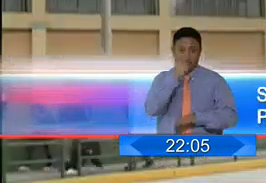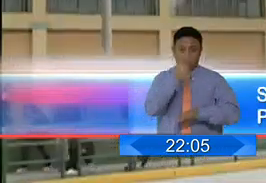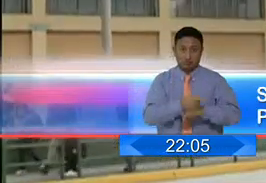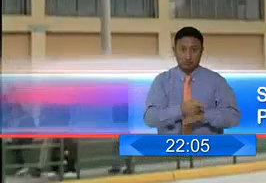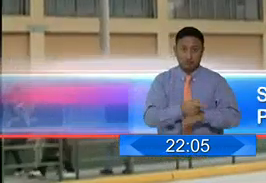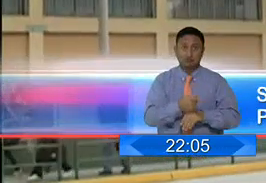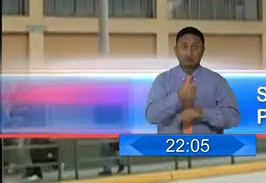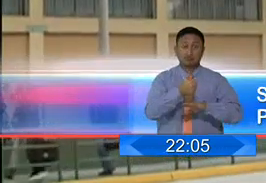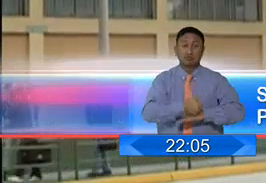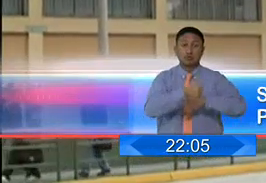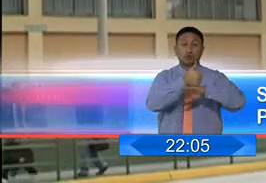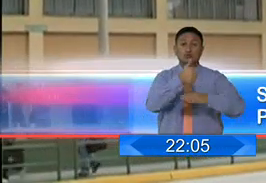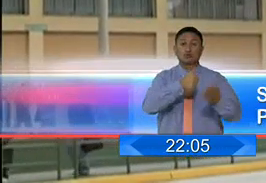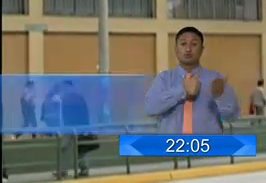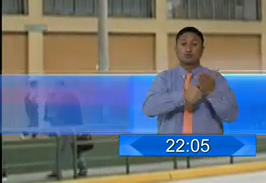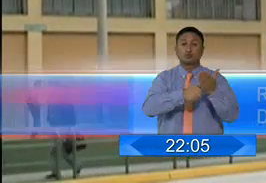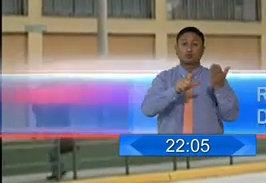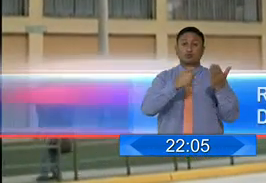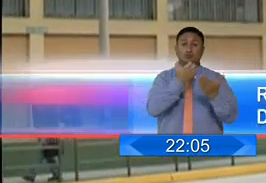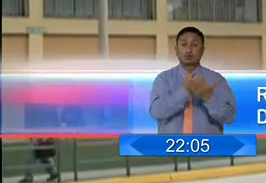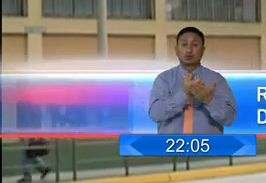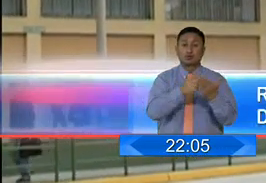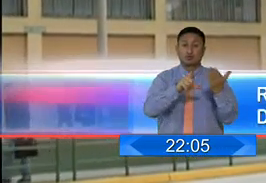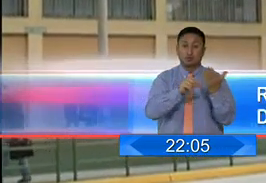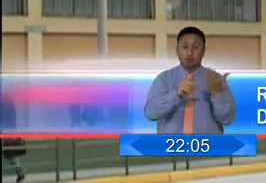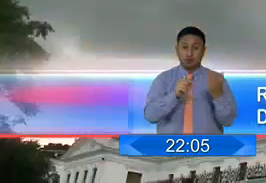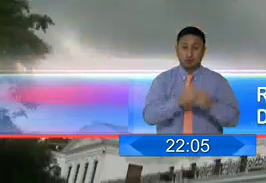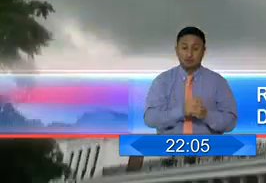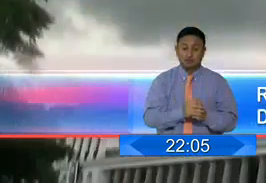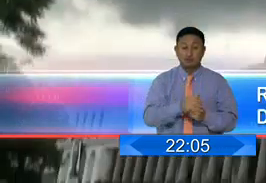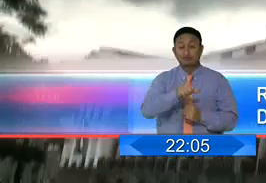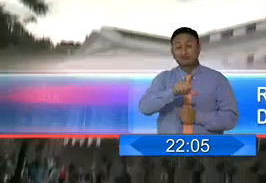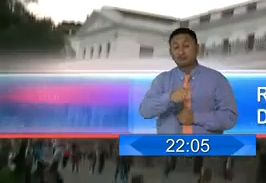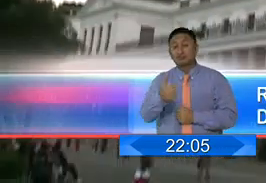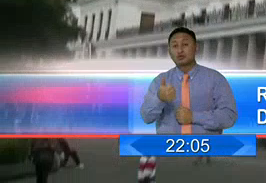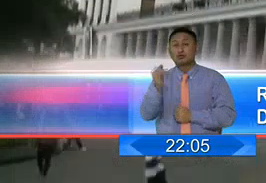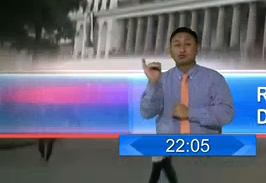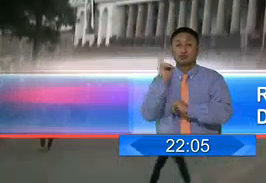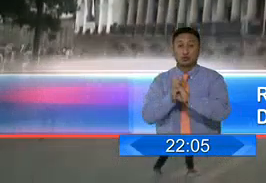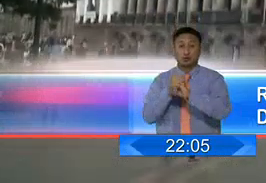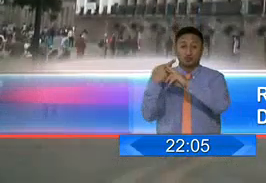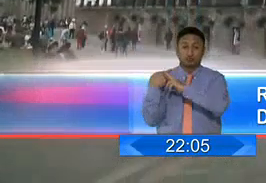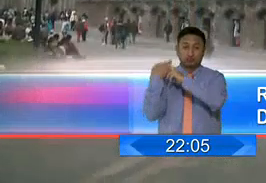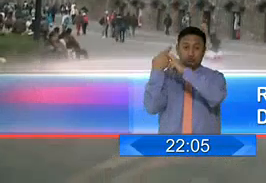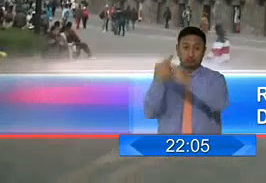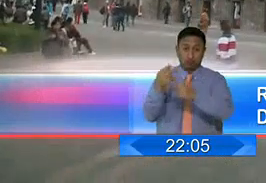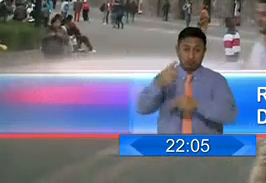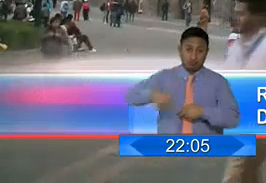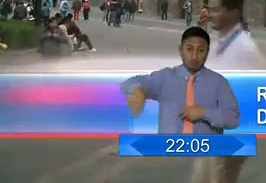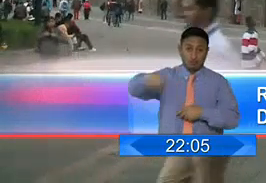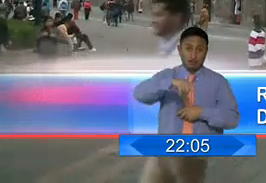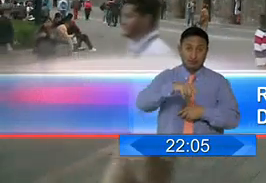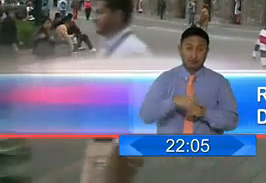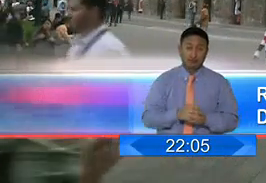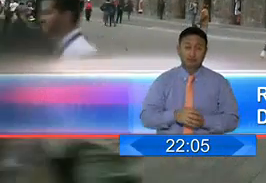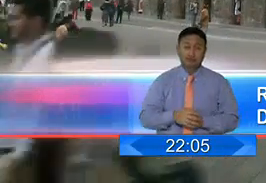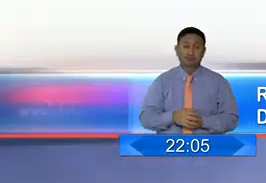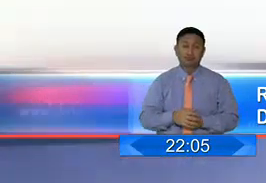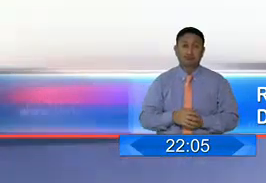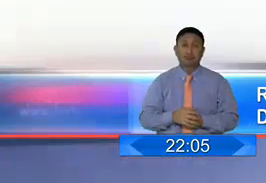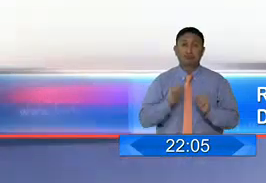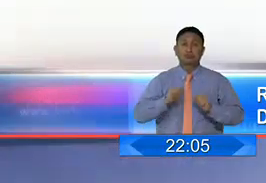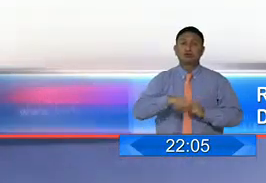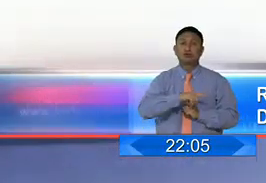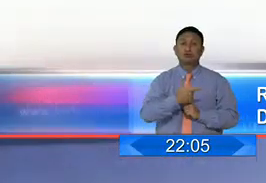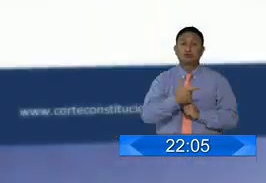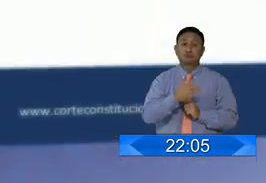a las autoridades del Ministerio de Economía y Finanzas, así como a las demás autoridades de la función ejecutiva que corresponda, que